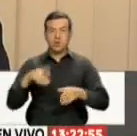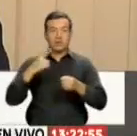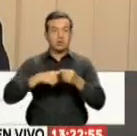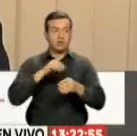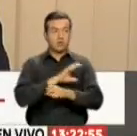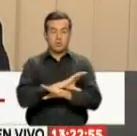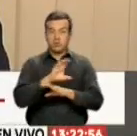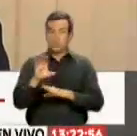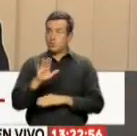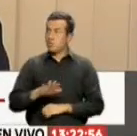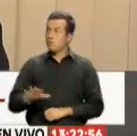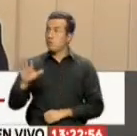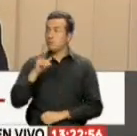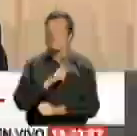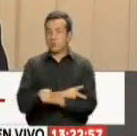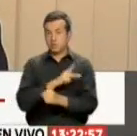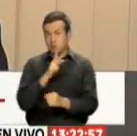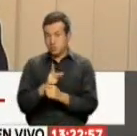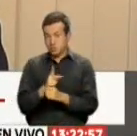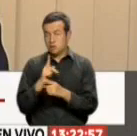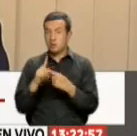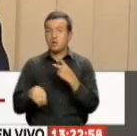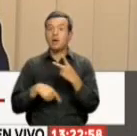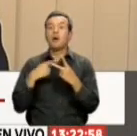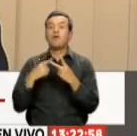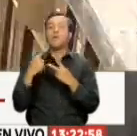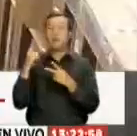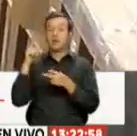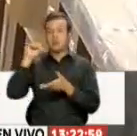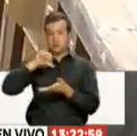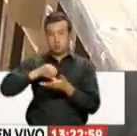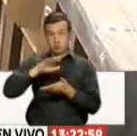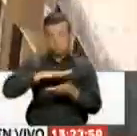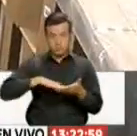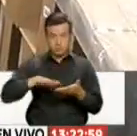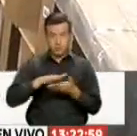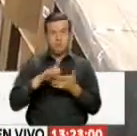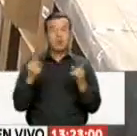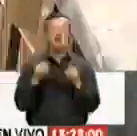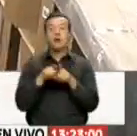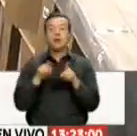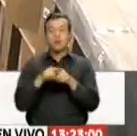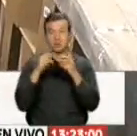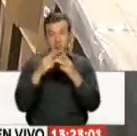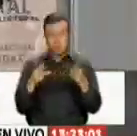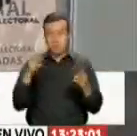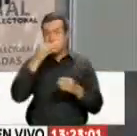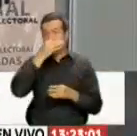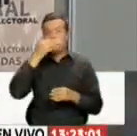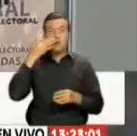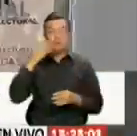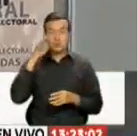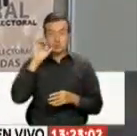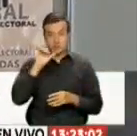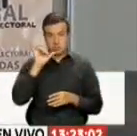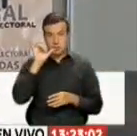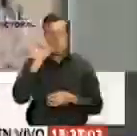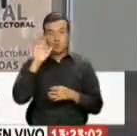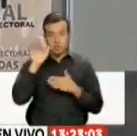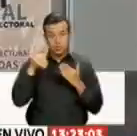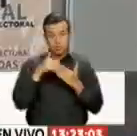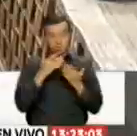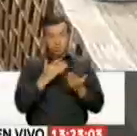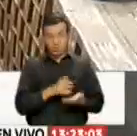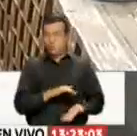cantones de Pichincha Al igual que el sector urbano Lo mismo ocurre Con la distribución en la Amazonía Y desde este sábado Los kits